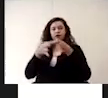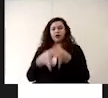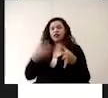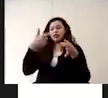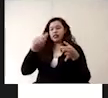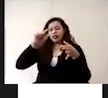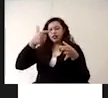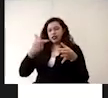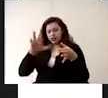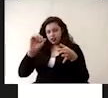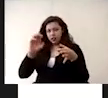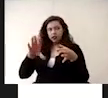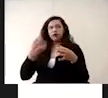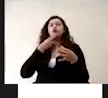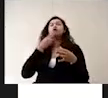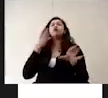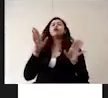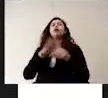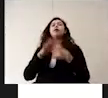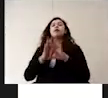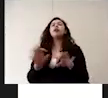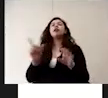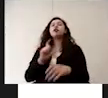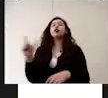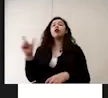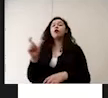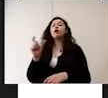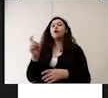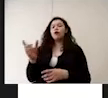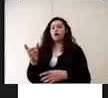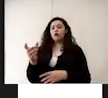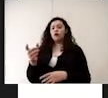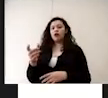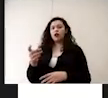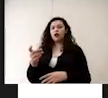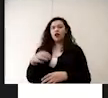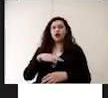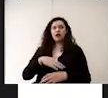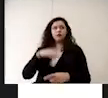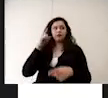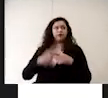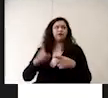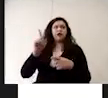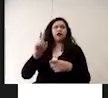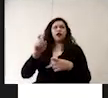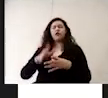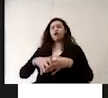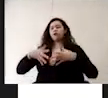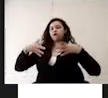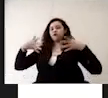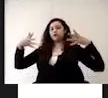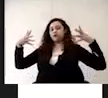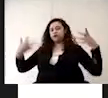Esta se utiliza principalmente para clorar o desinfectar agua en grandes cantidades como en